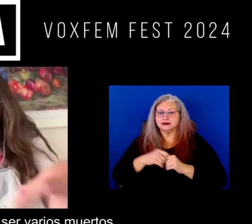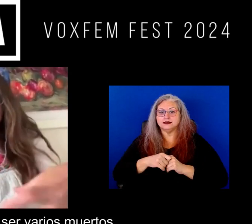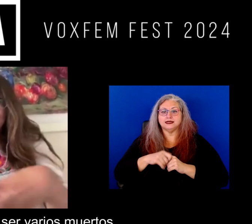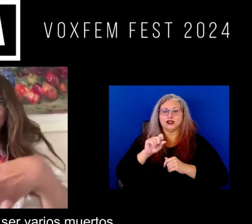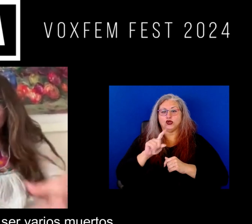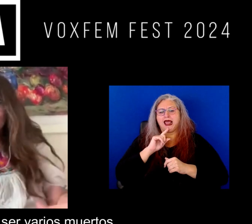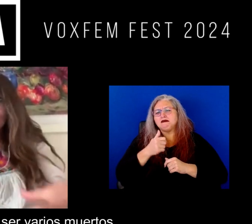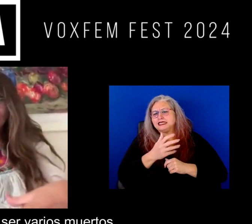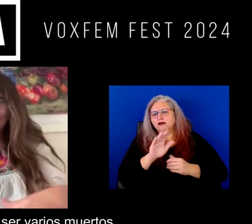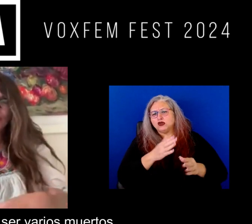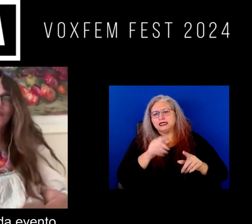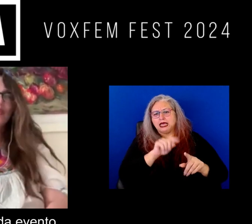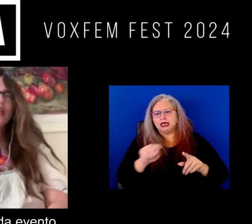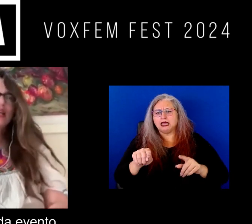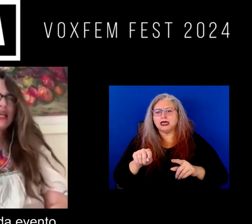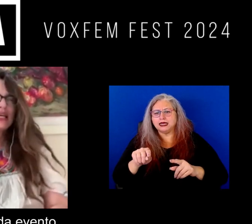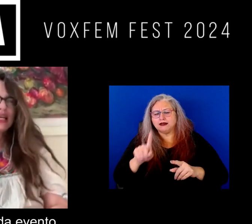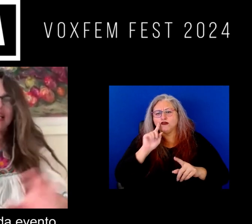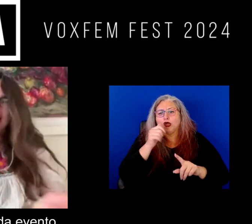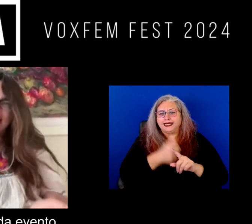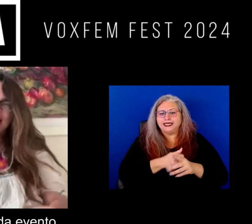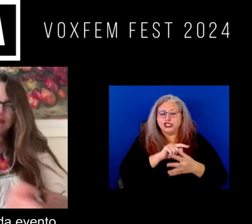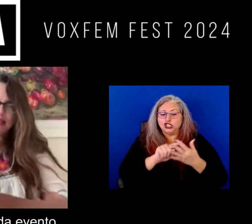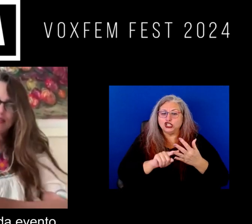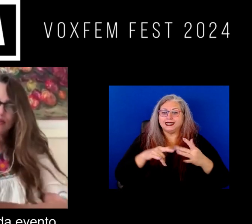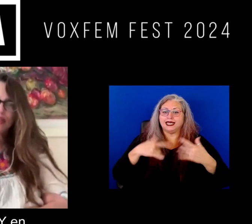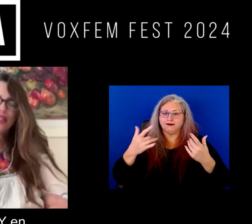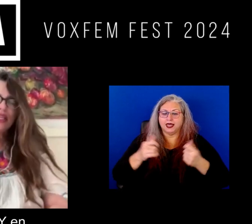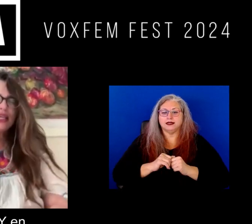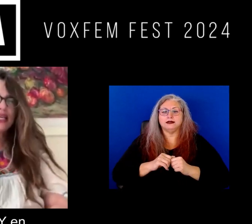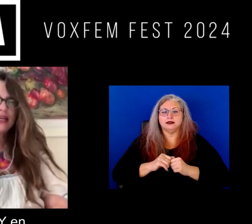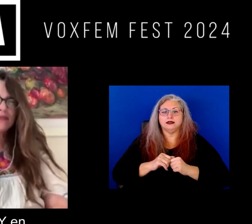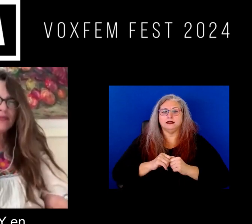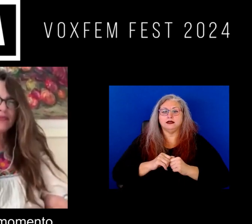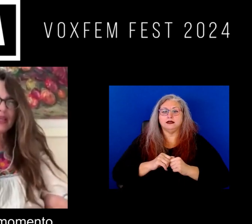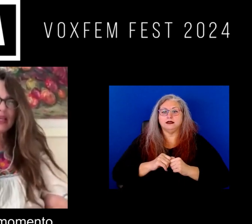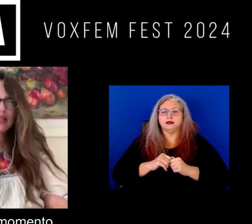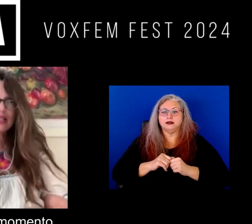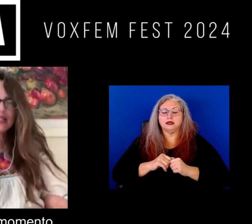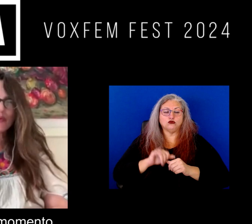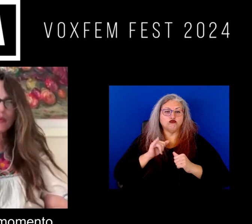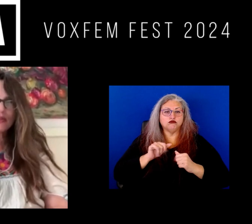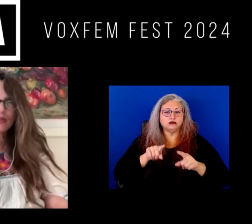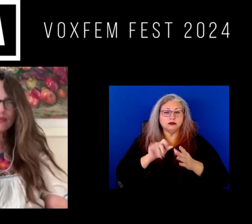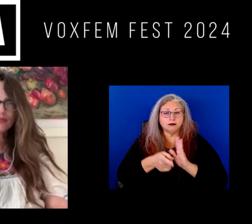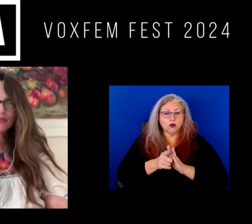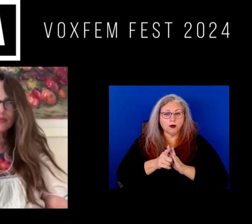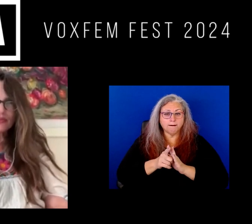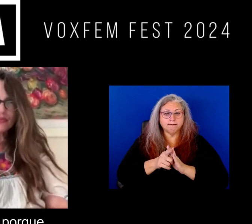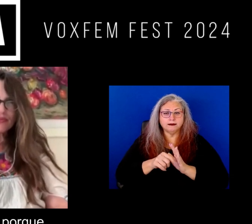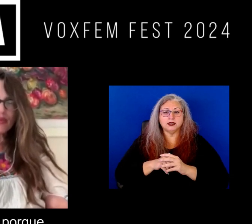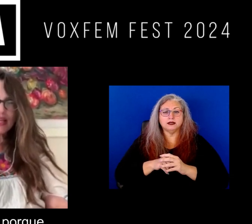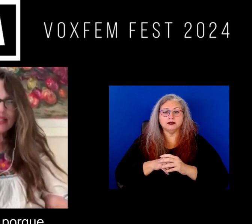que ponían a ser varios muertos ¿no? en cada evento y en ese momento